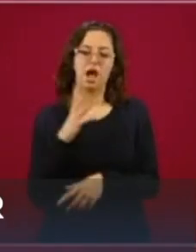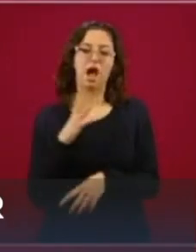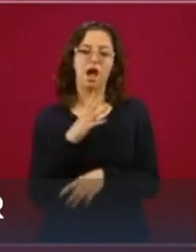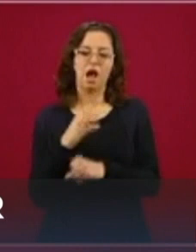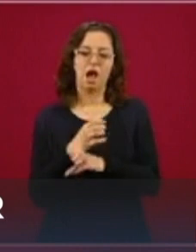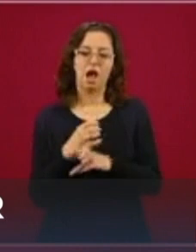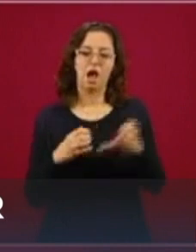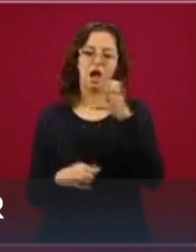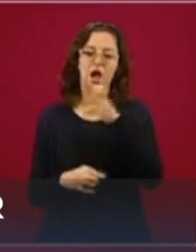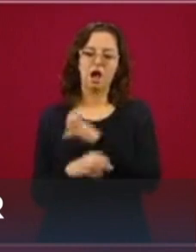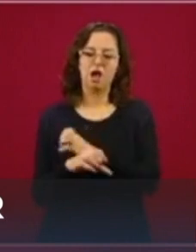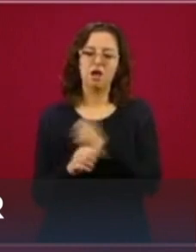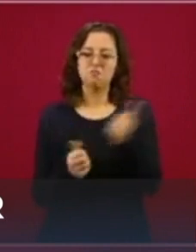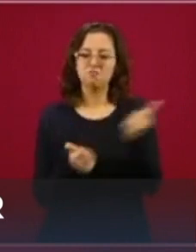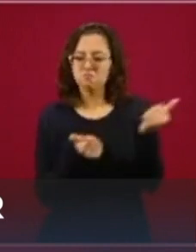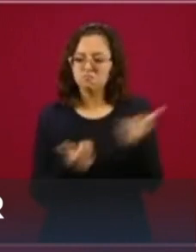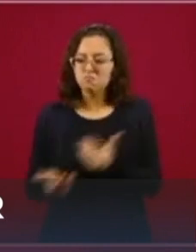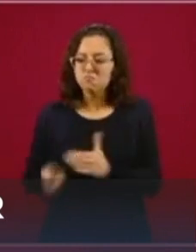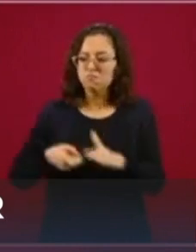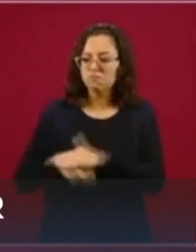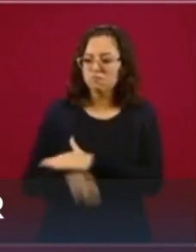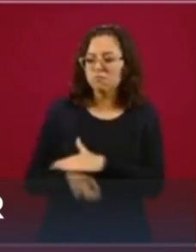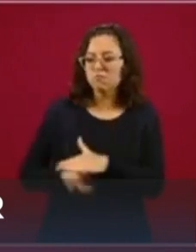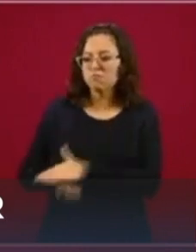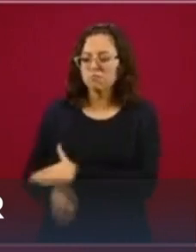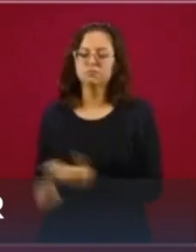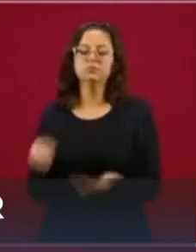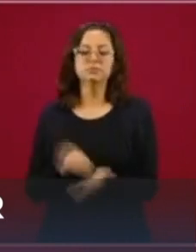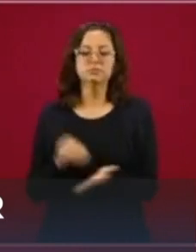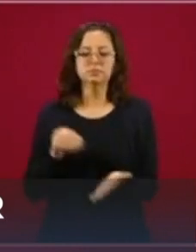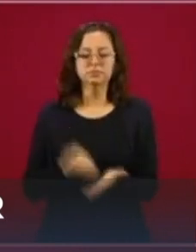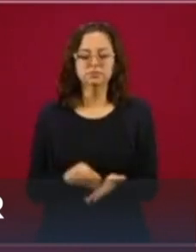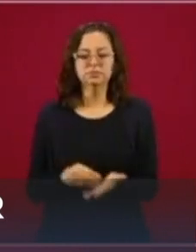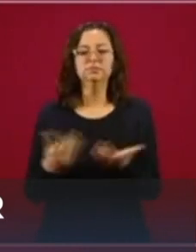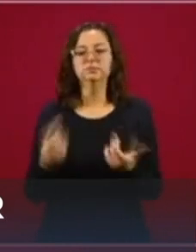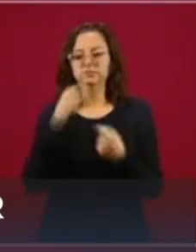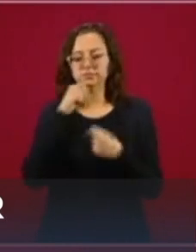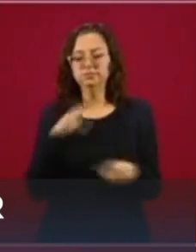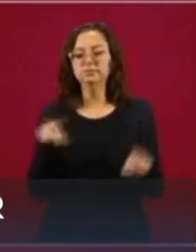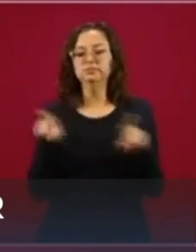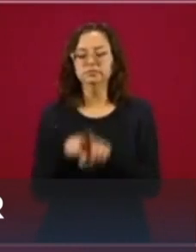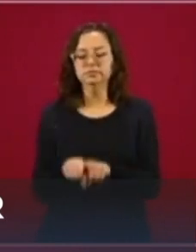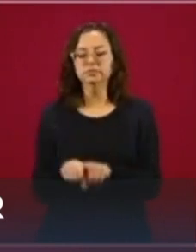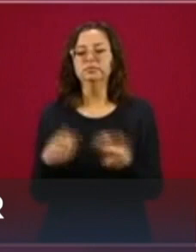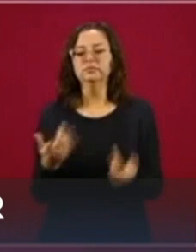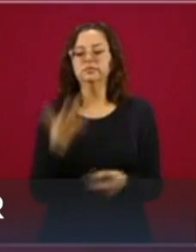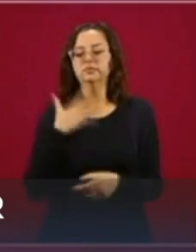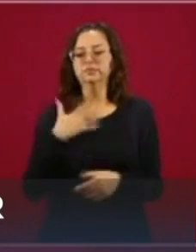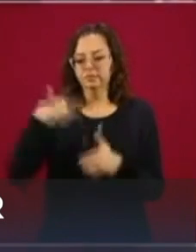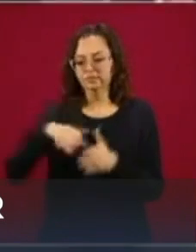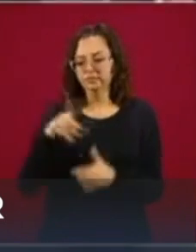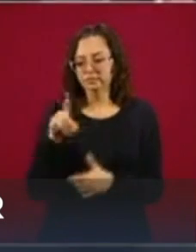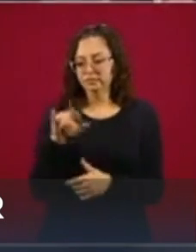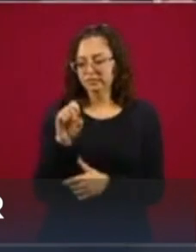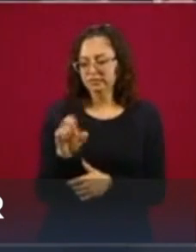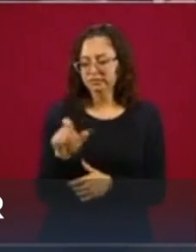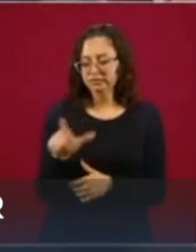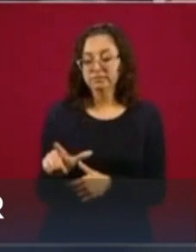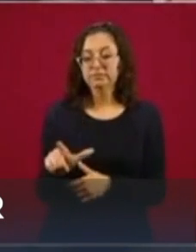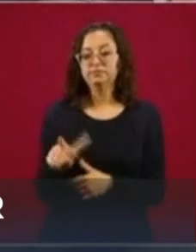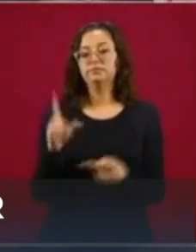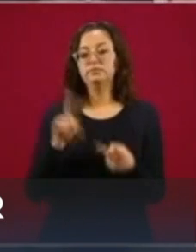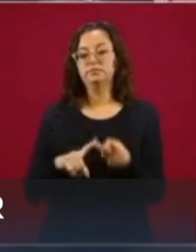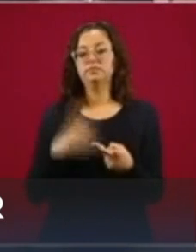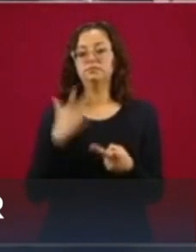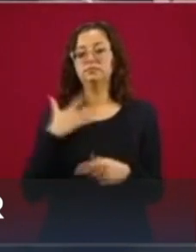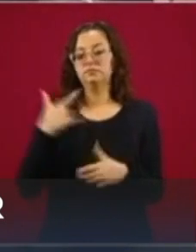de diésel, de